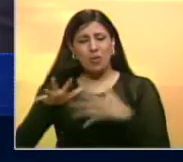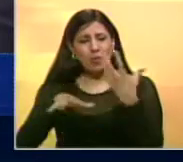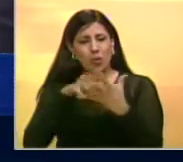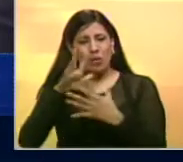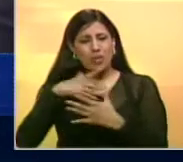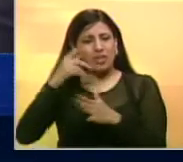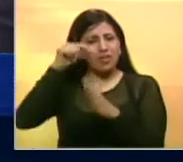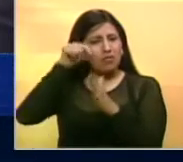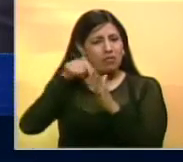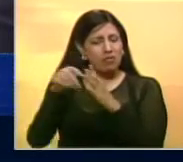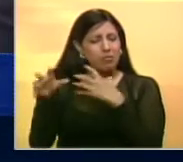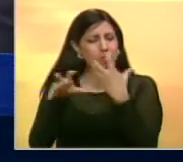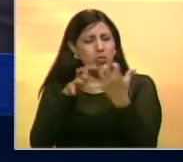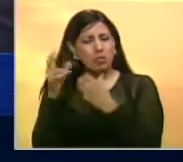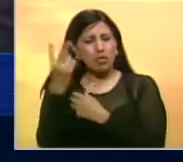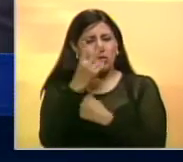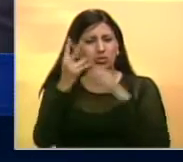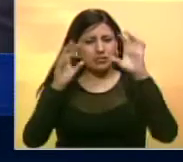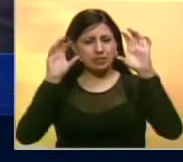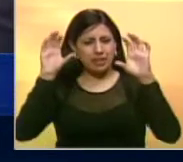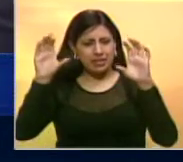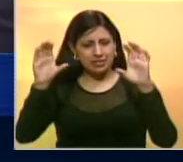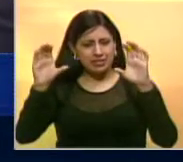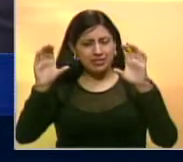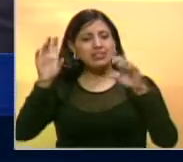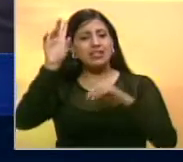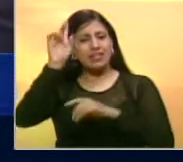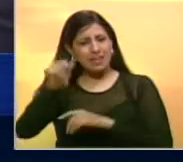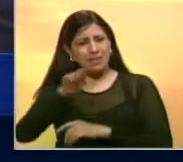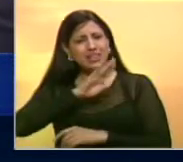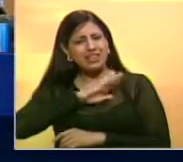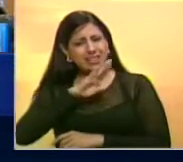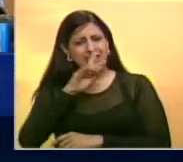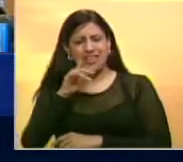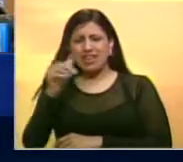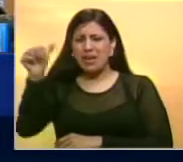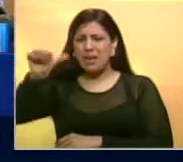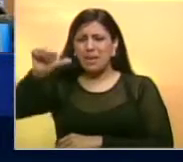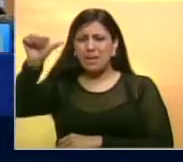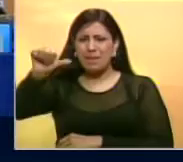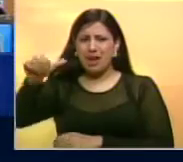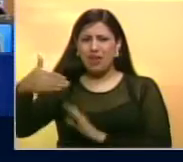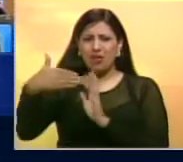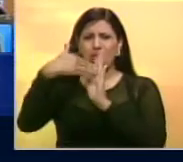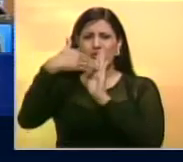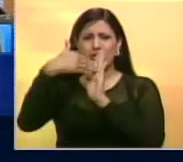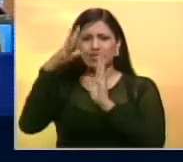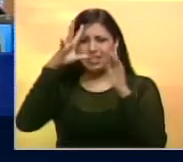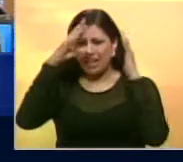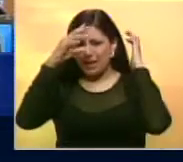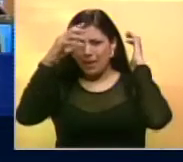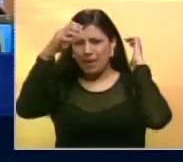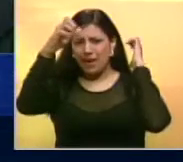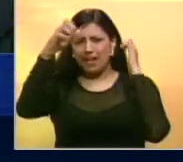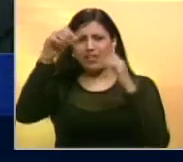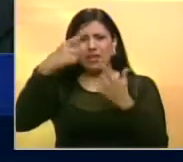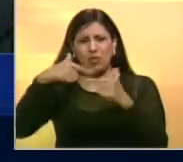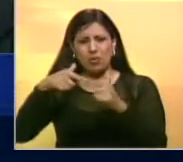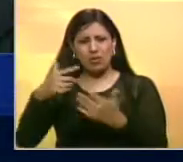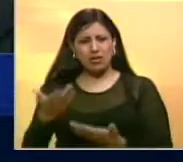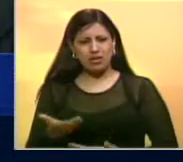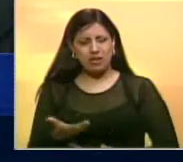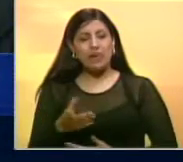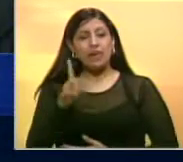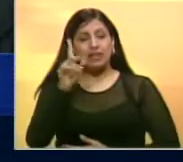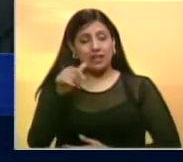pueda profundizar las tensiones entre los dos países y calificó como deplorable el ataque contra la embajada saudita en Teherán